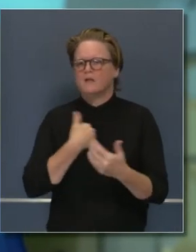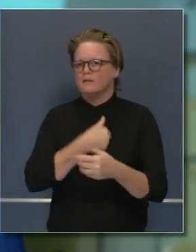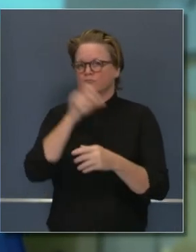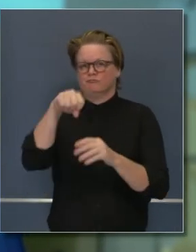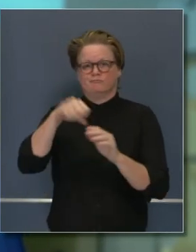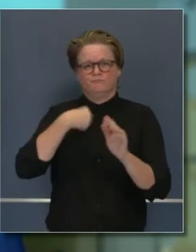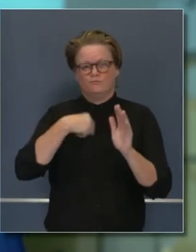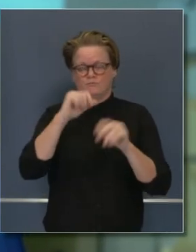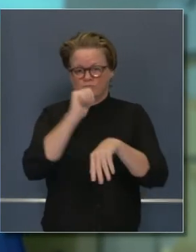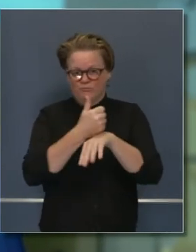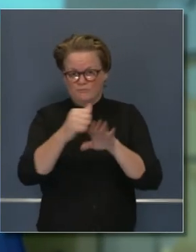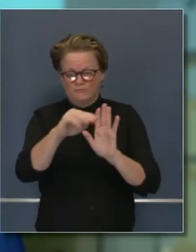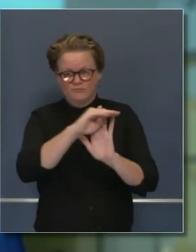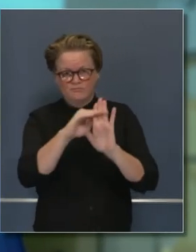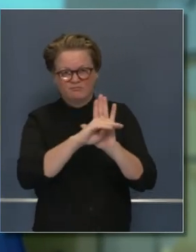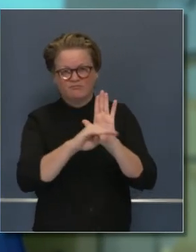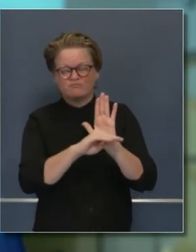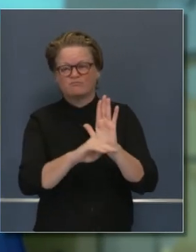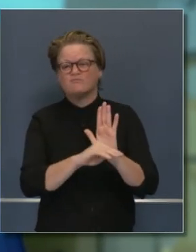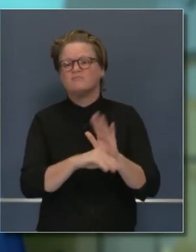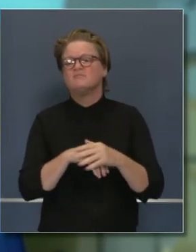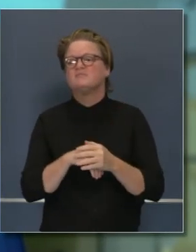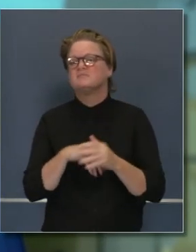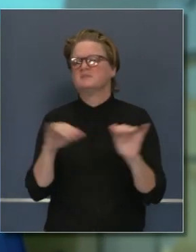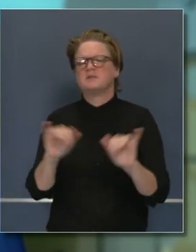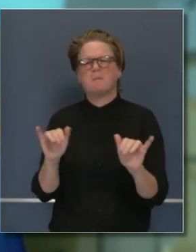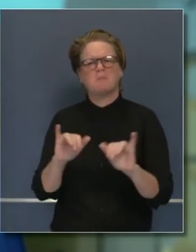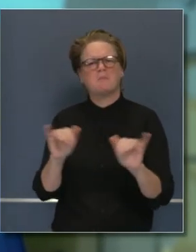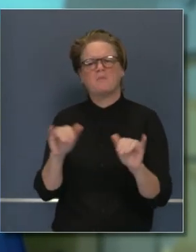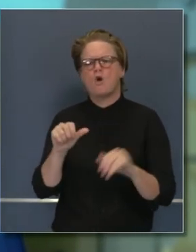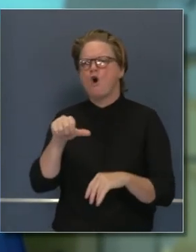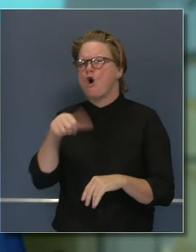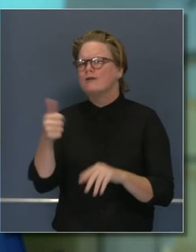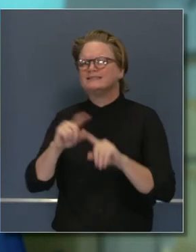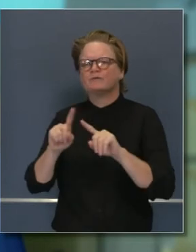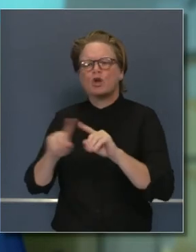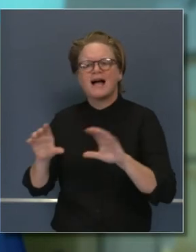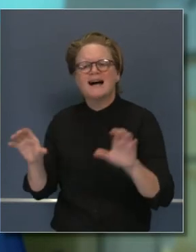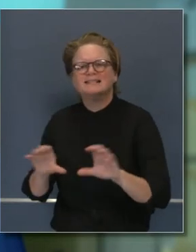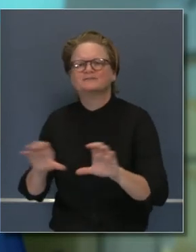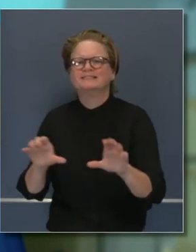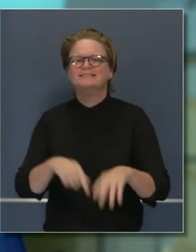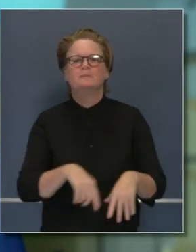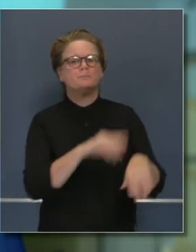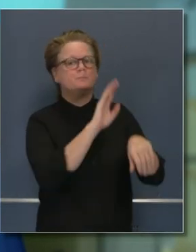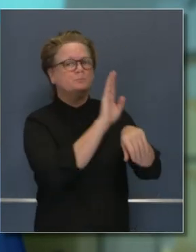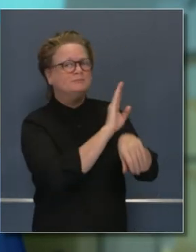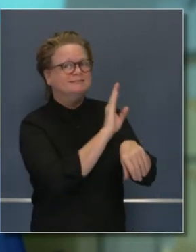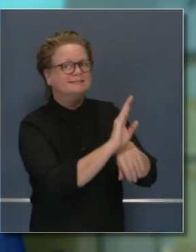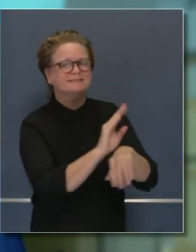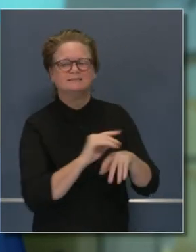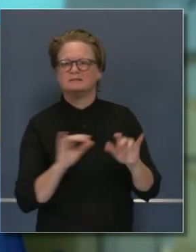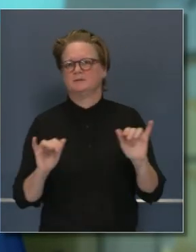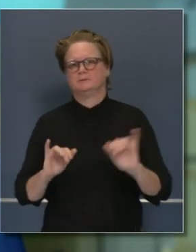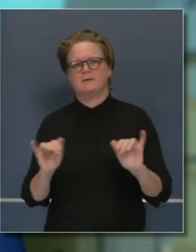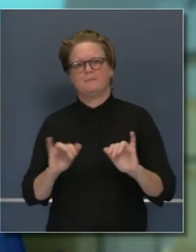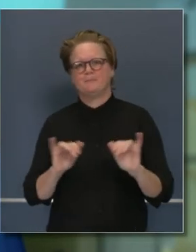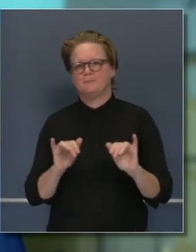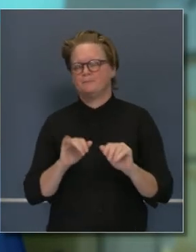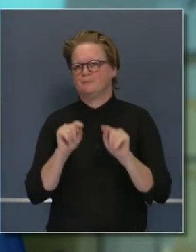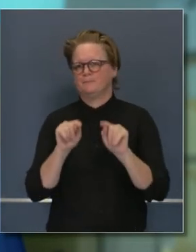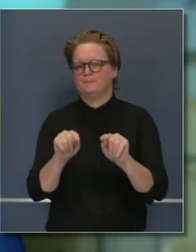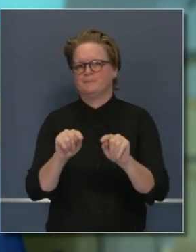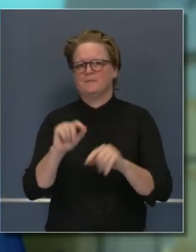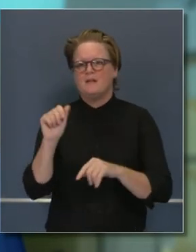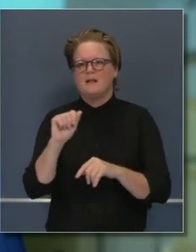Hemos pedido esta guía, como dijo el gobernador, porque hay muchas personas interesadas.